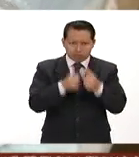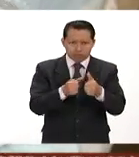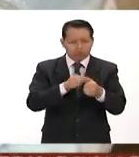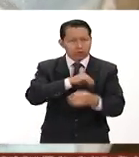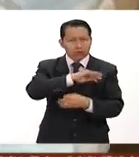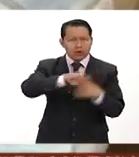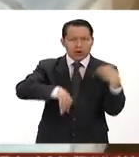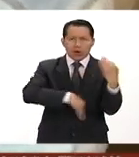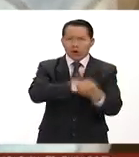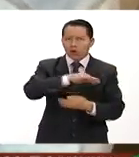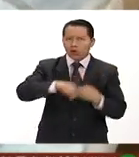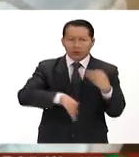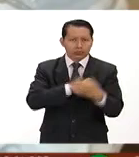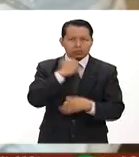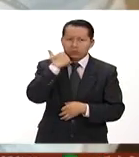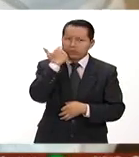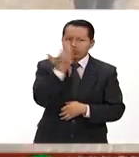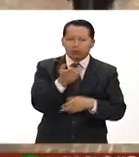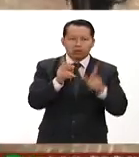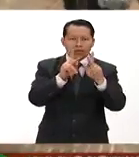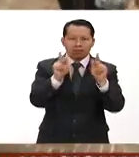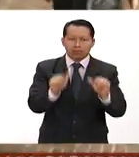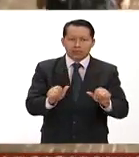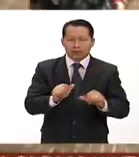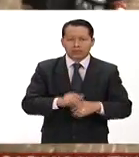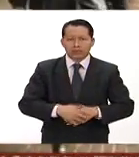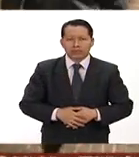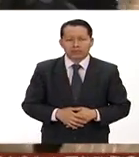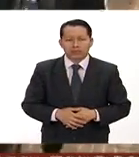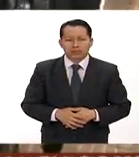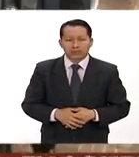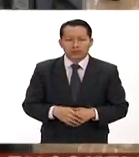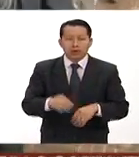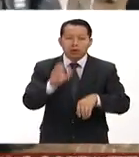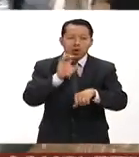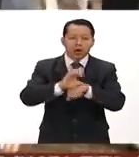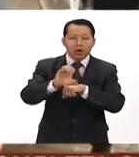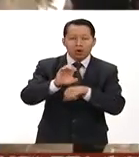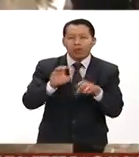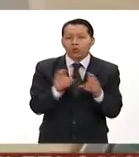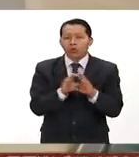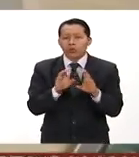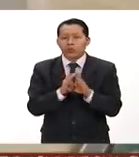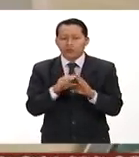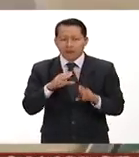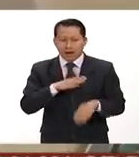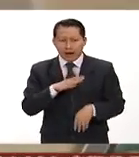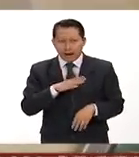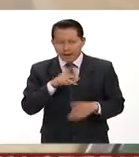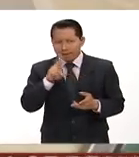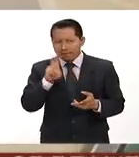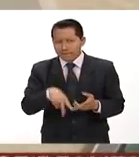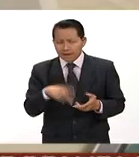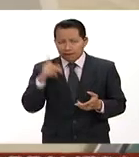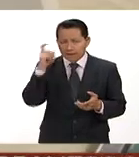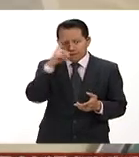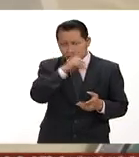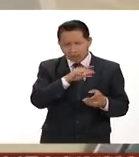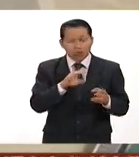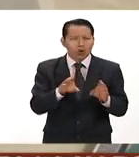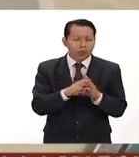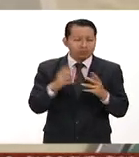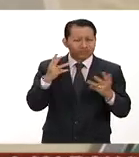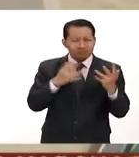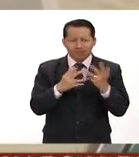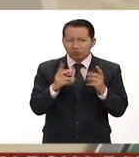sin excepción quieren la paz. Colombia se adentra no obstante en un limbo plagado de incertidumbre